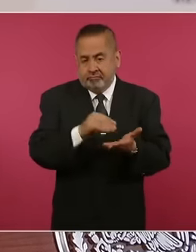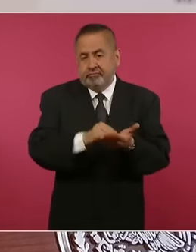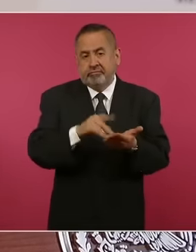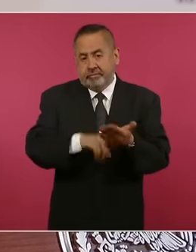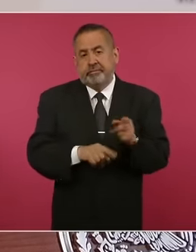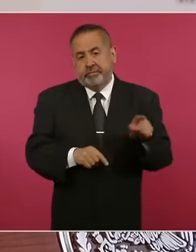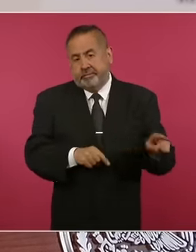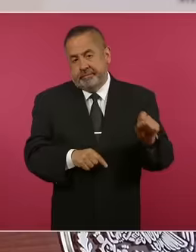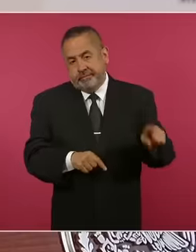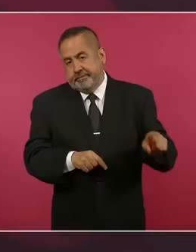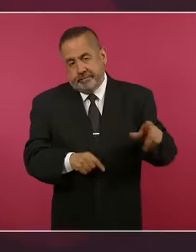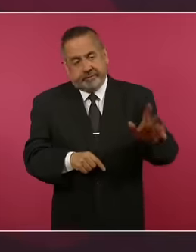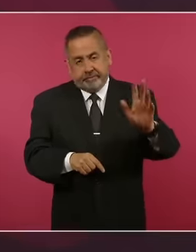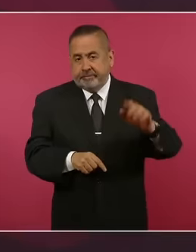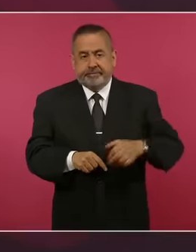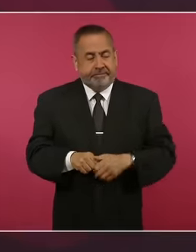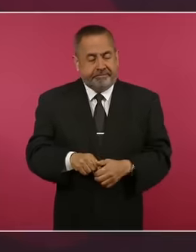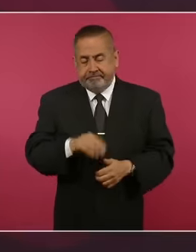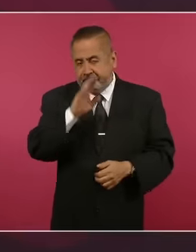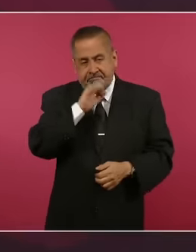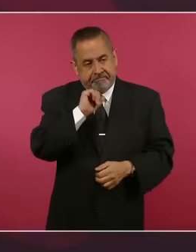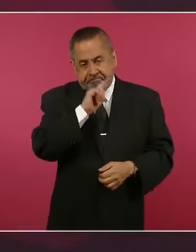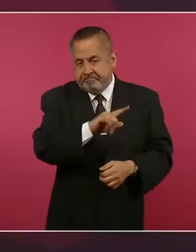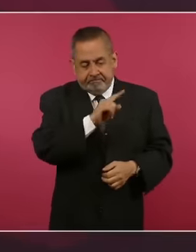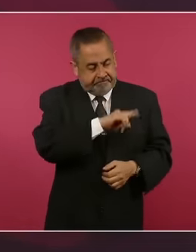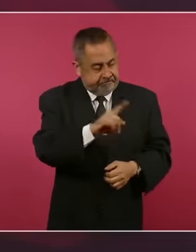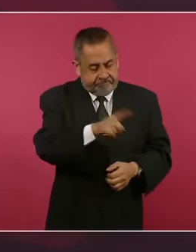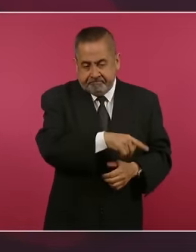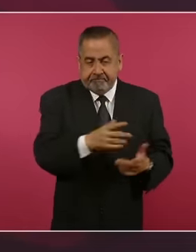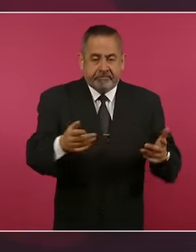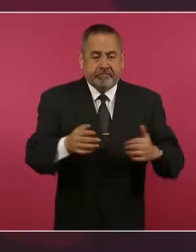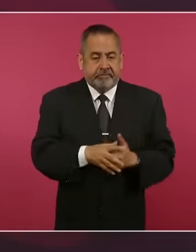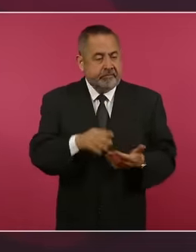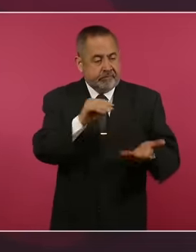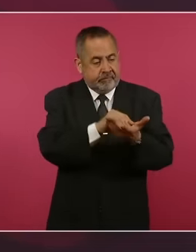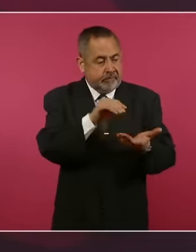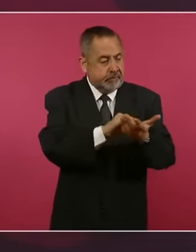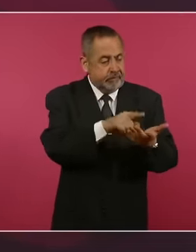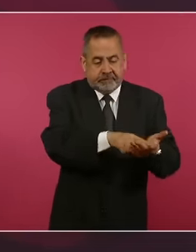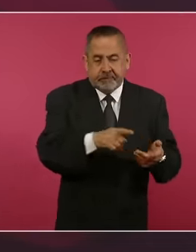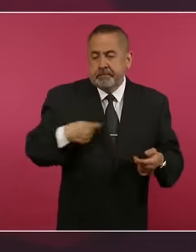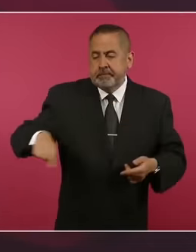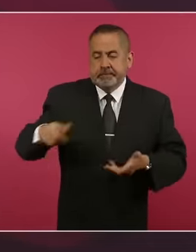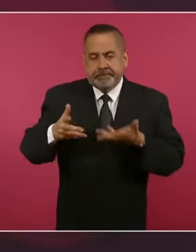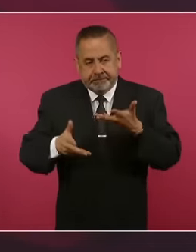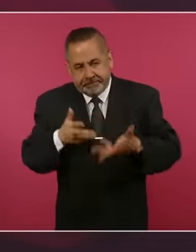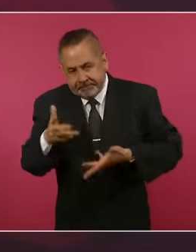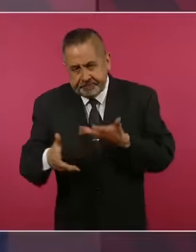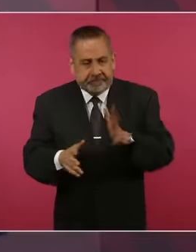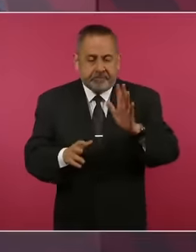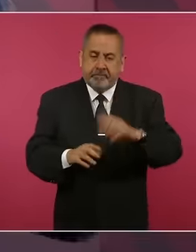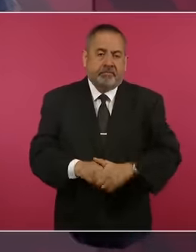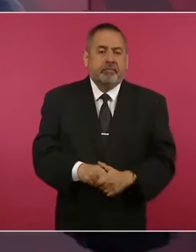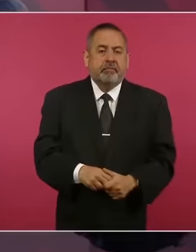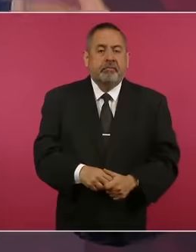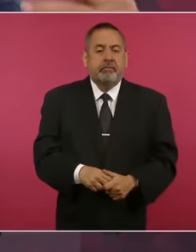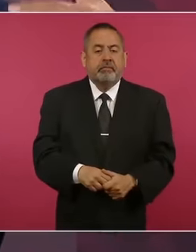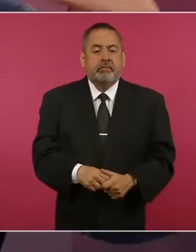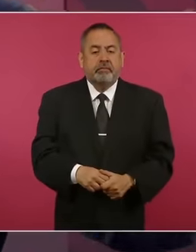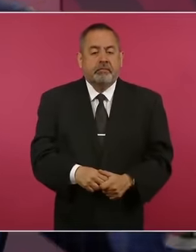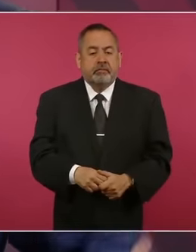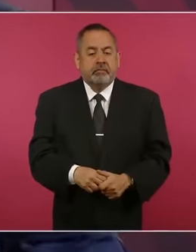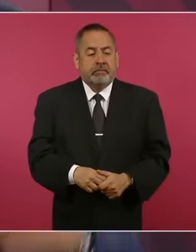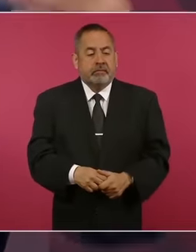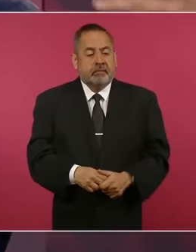mal que nos aqueja. Porque lo